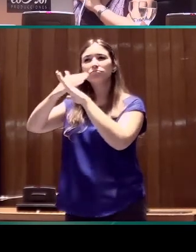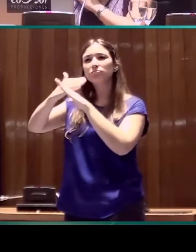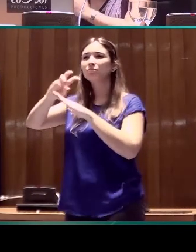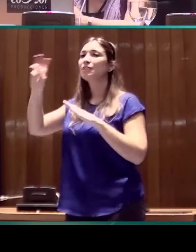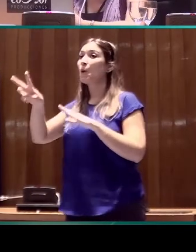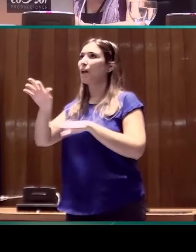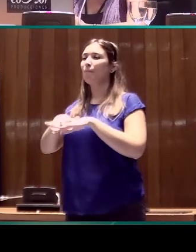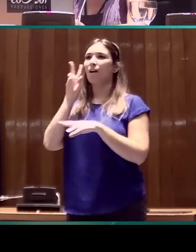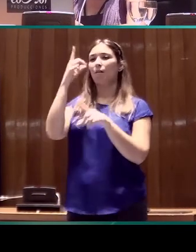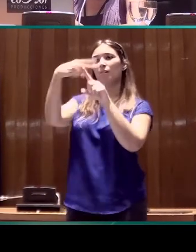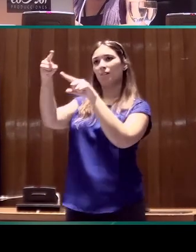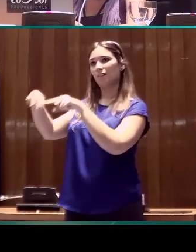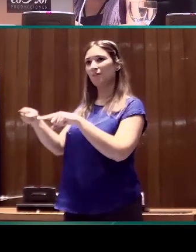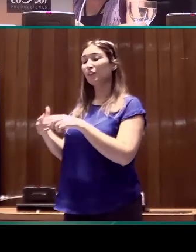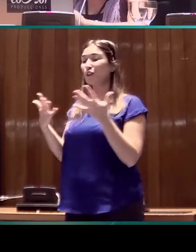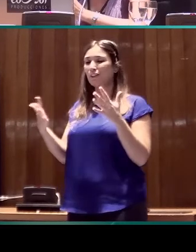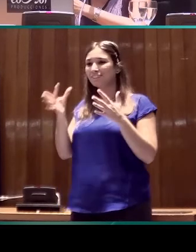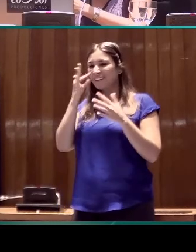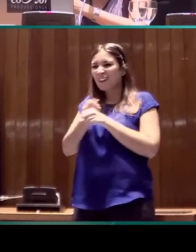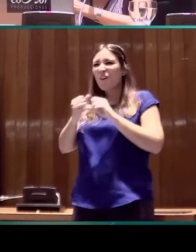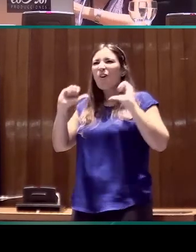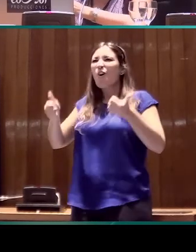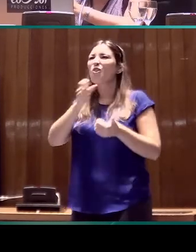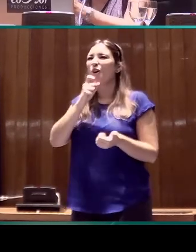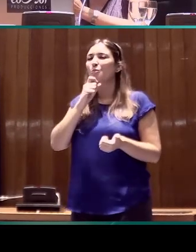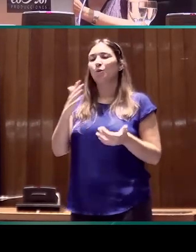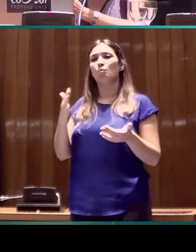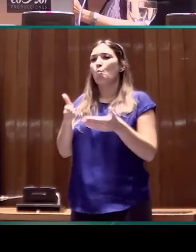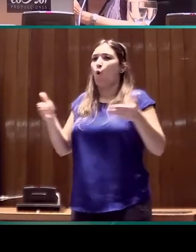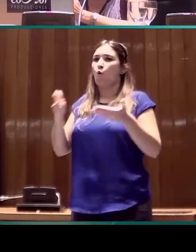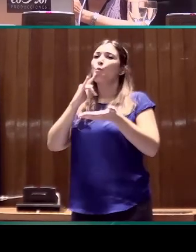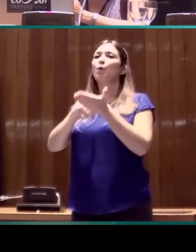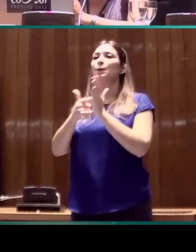Entonces, ¿por dónde hemos empezado? Hemos empezado por hacer un proyecto piloto.